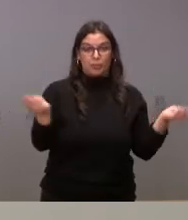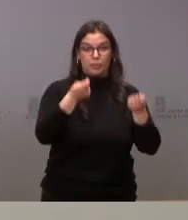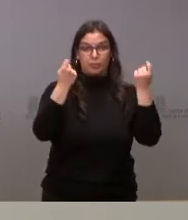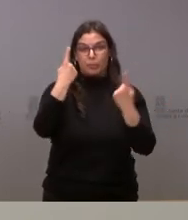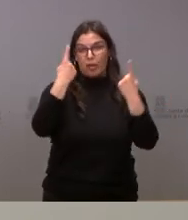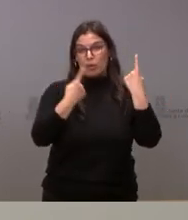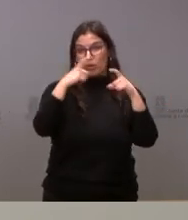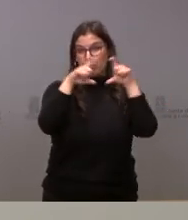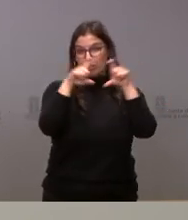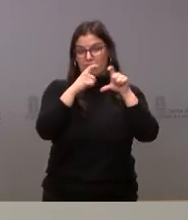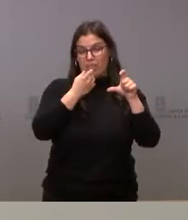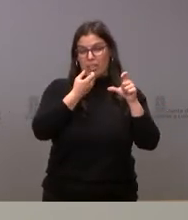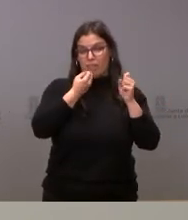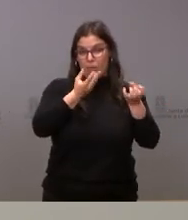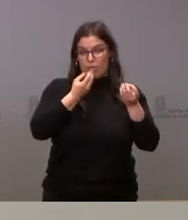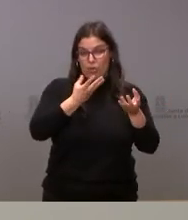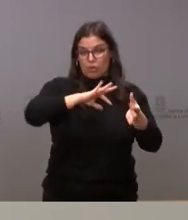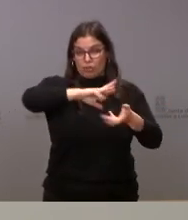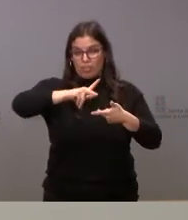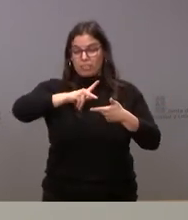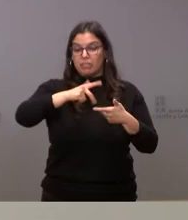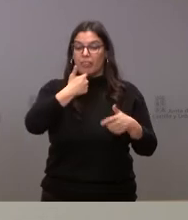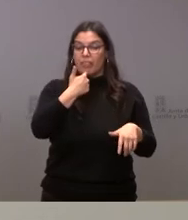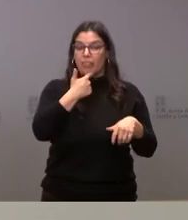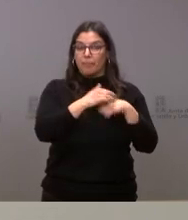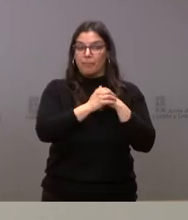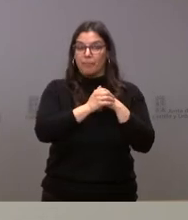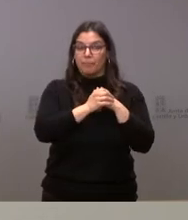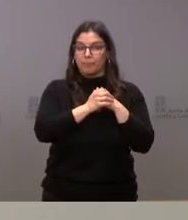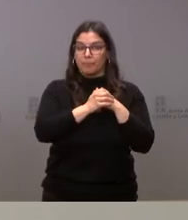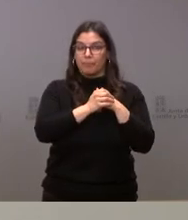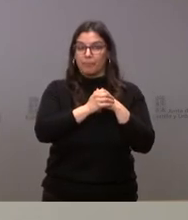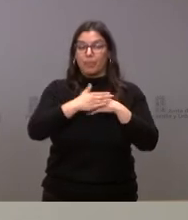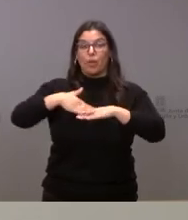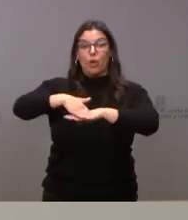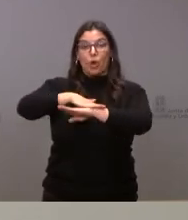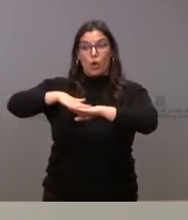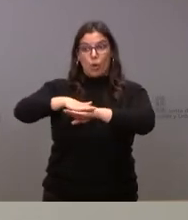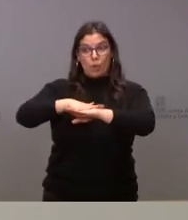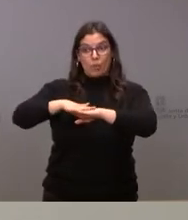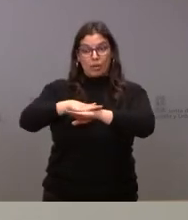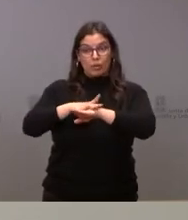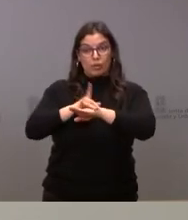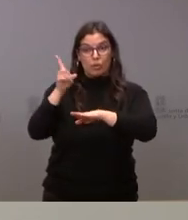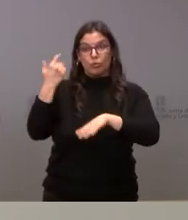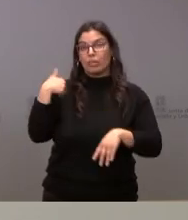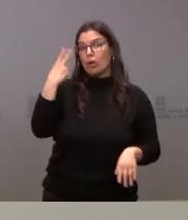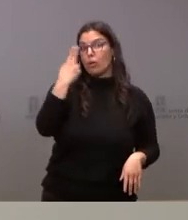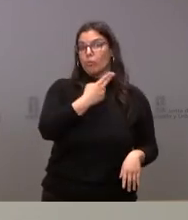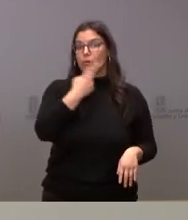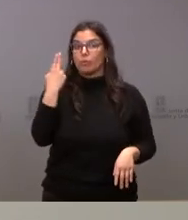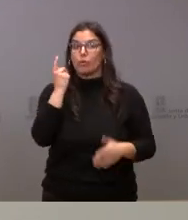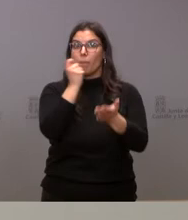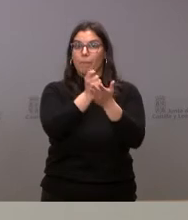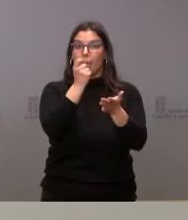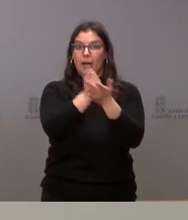agencias de que el Gobierno ya se compromete a realizar el